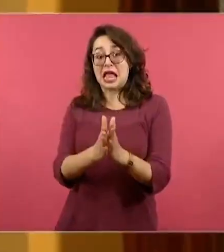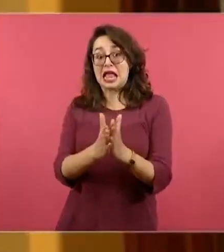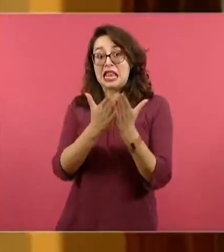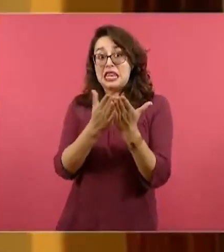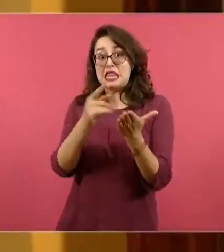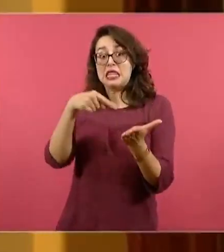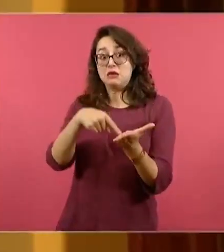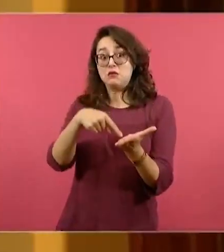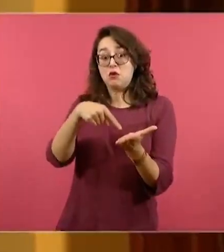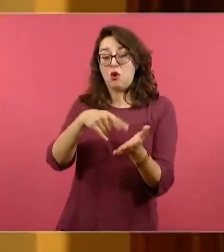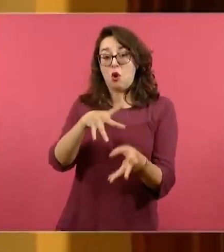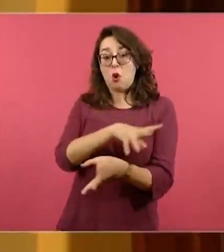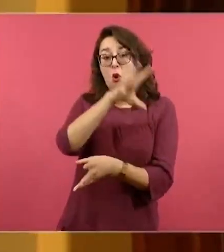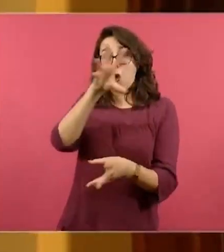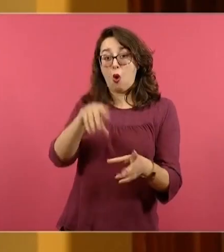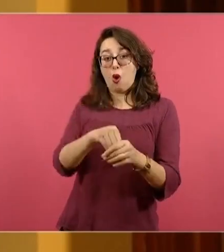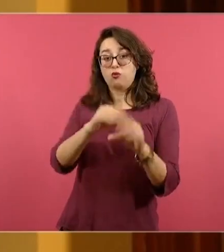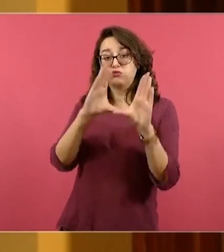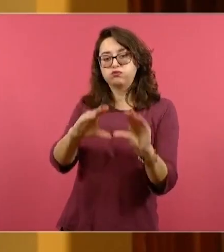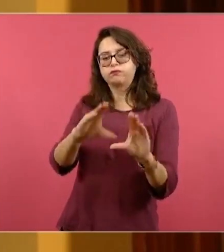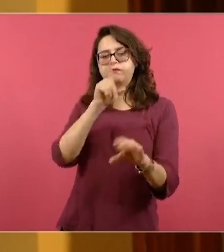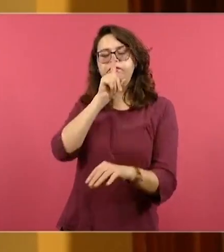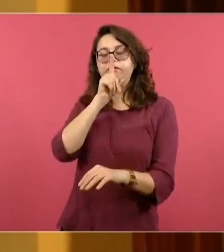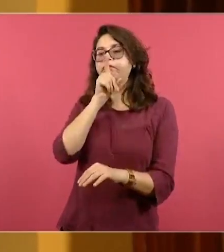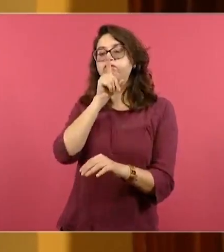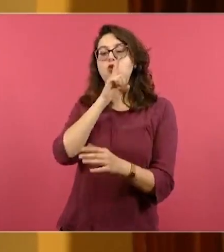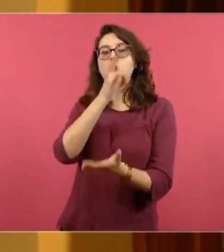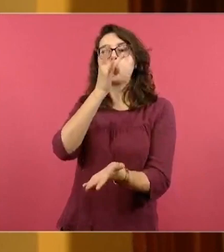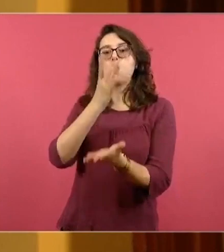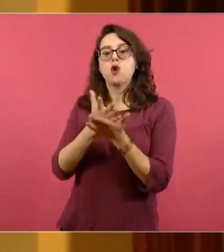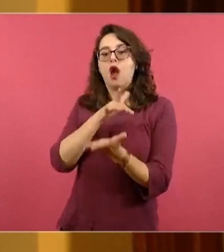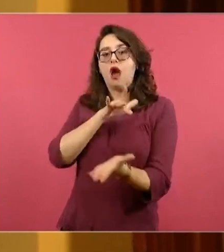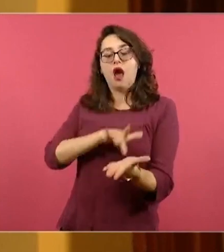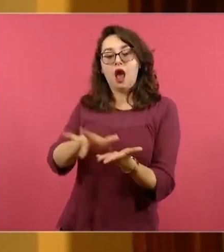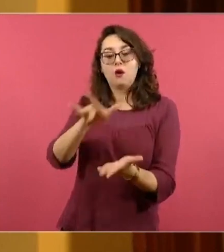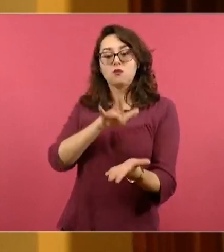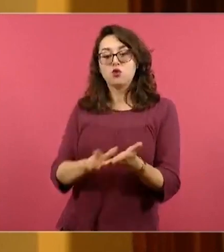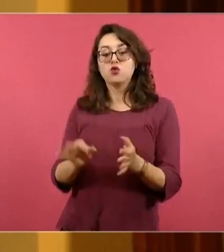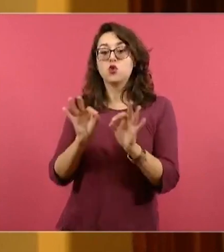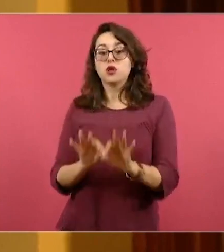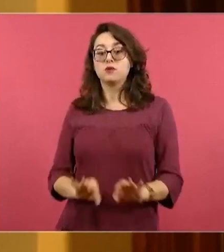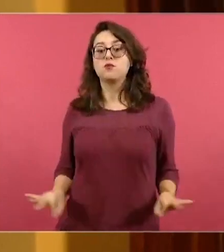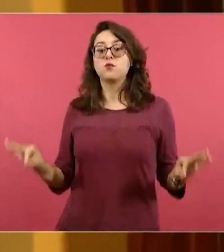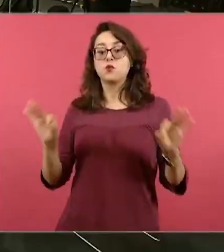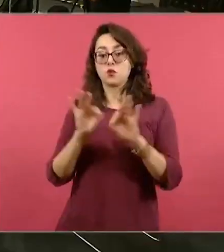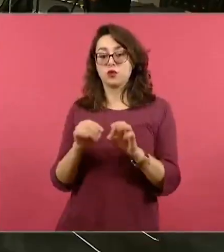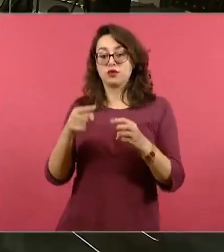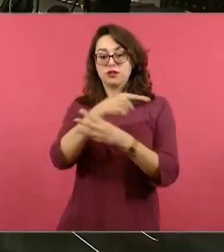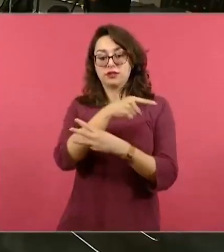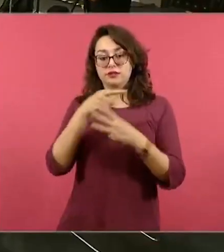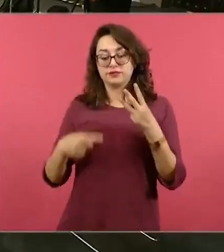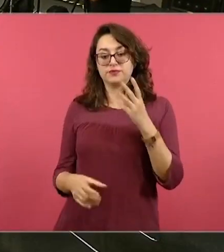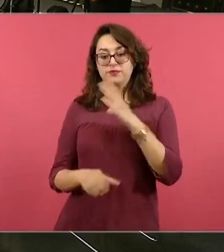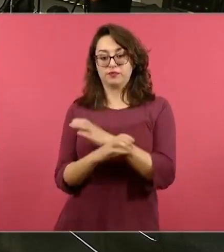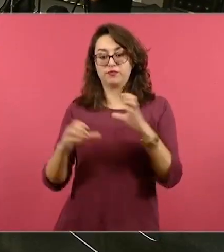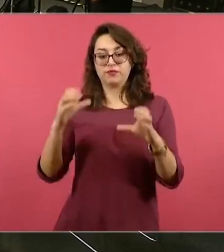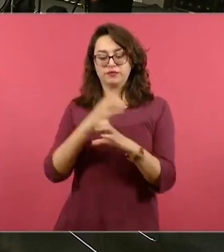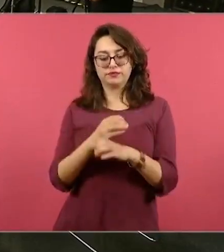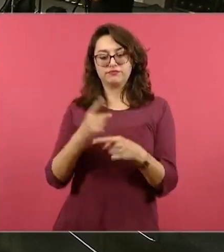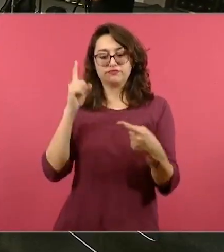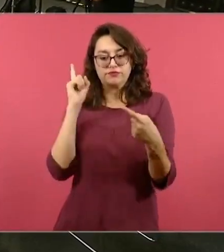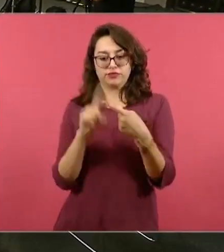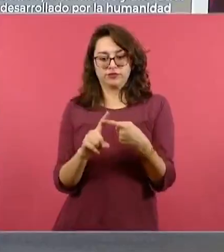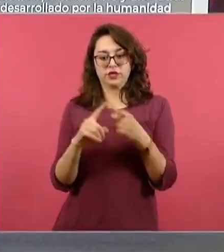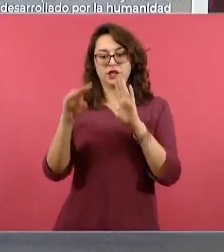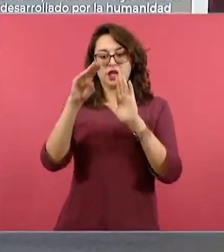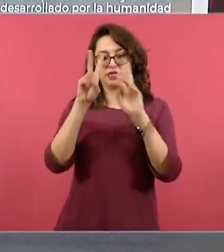se están involucrando tres áreas de conocimiento bien importantes para la educación, la parte curricular, la